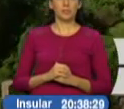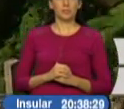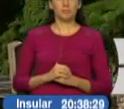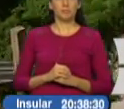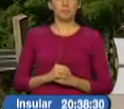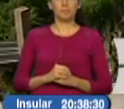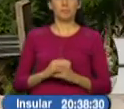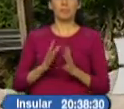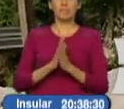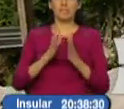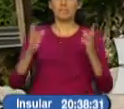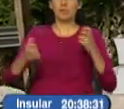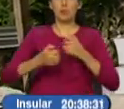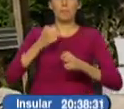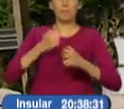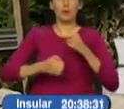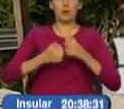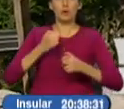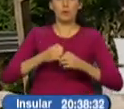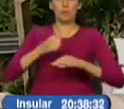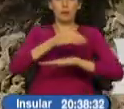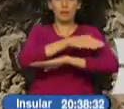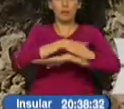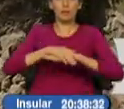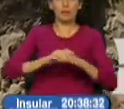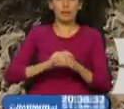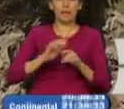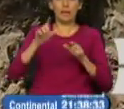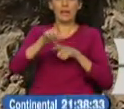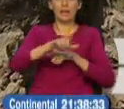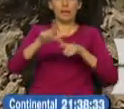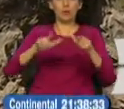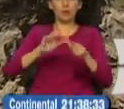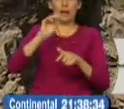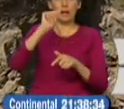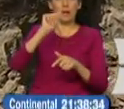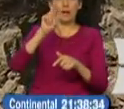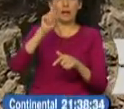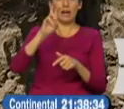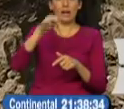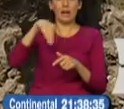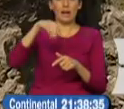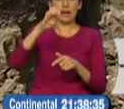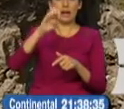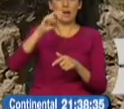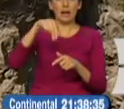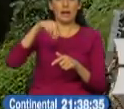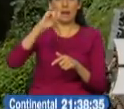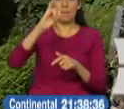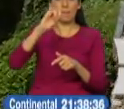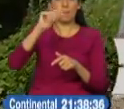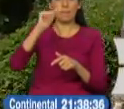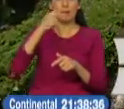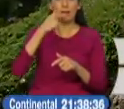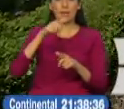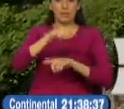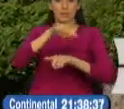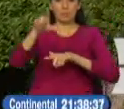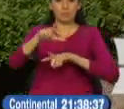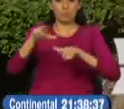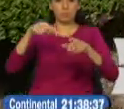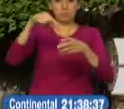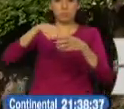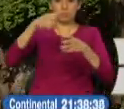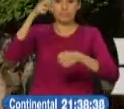que se registraron durante esta época invernal ocurrió en la Armenia el colapso del puente en el sector generó retrasos en los tiempos de traslado aquí los trabajos para